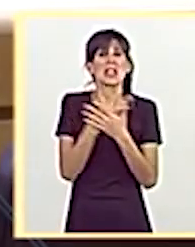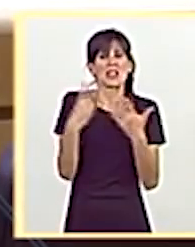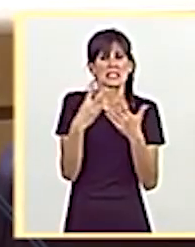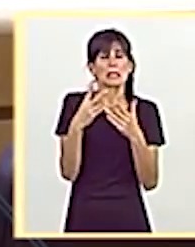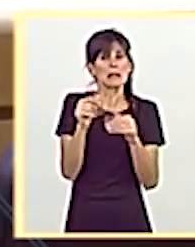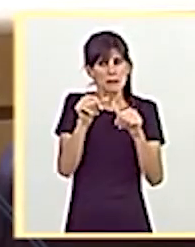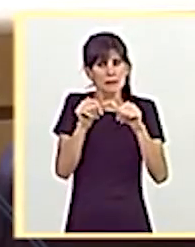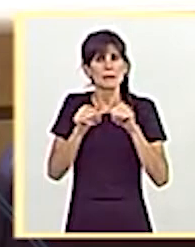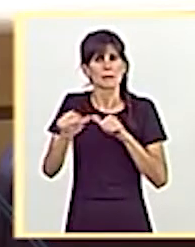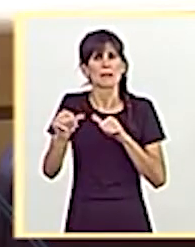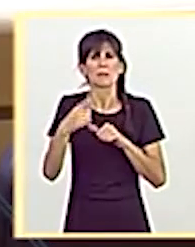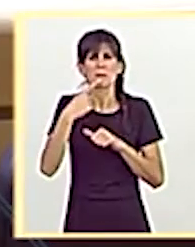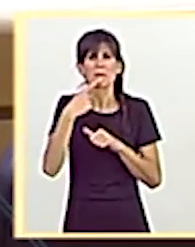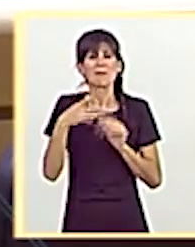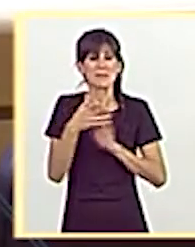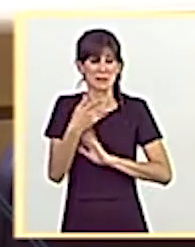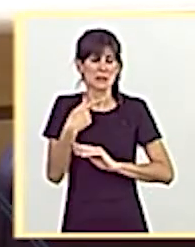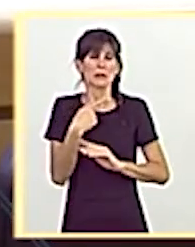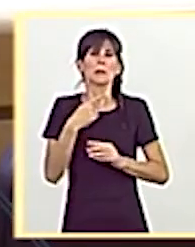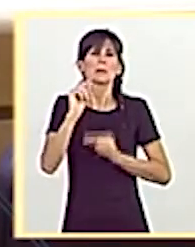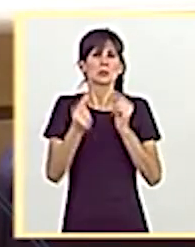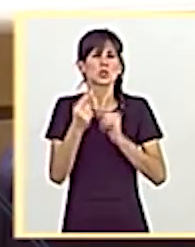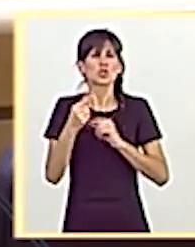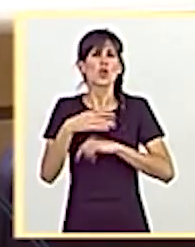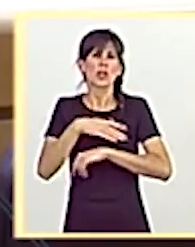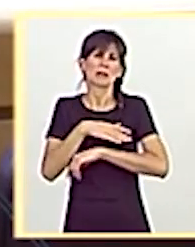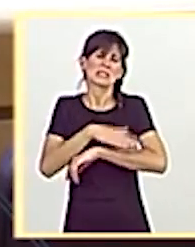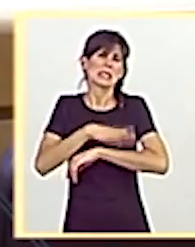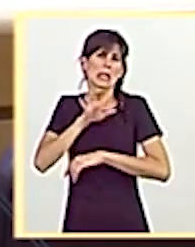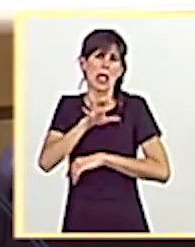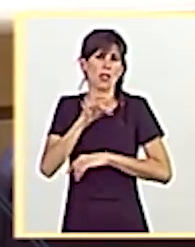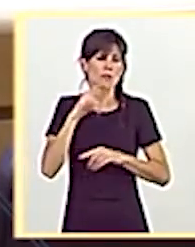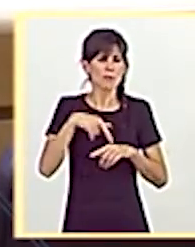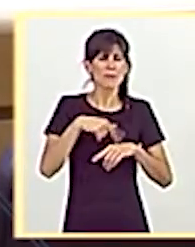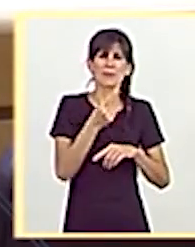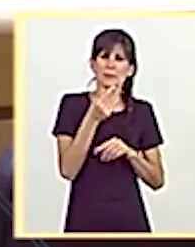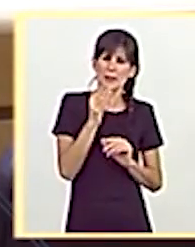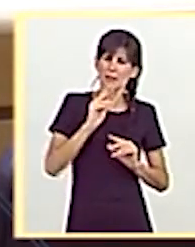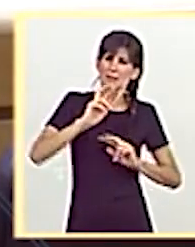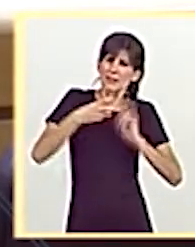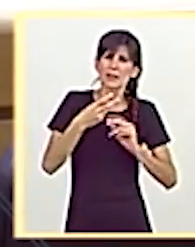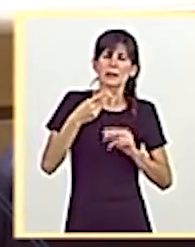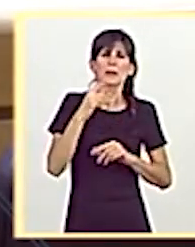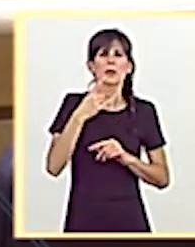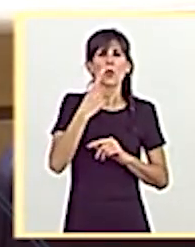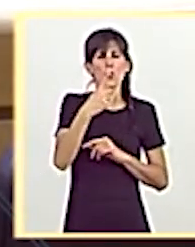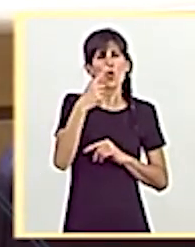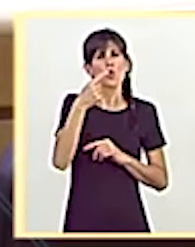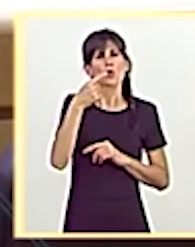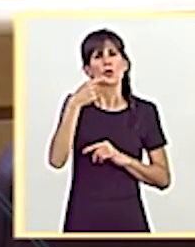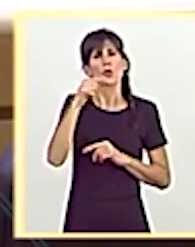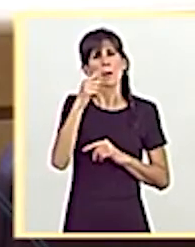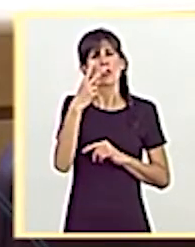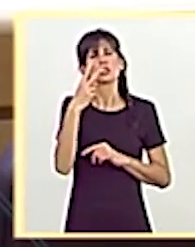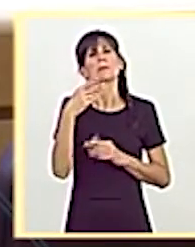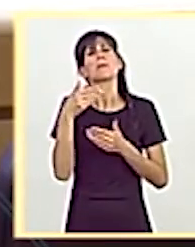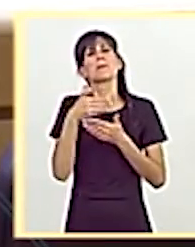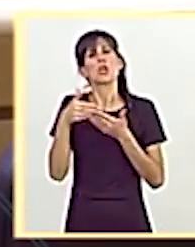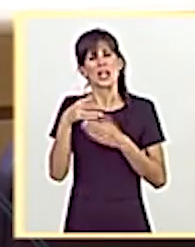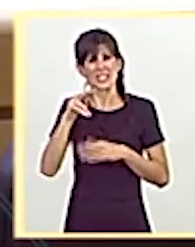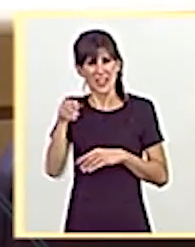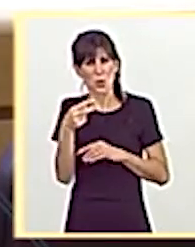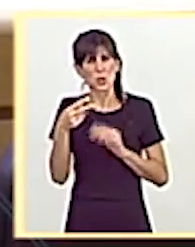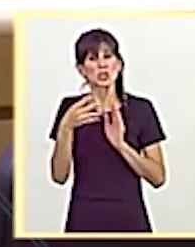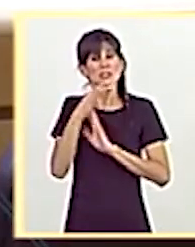introdujo enmiendas a los presupuestos del Estado por un importe de 1,2 millones de euros para finalizar el convenio, y no